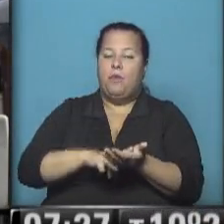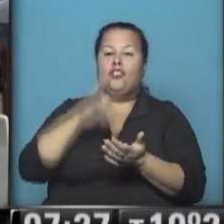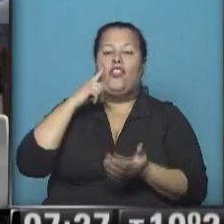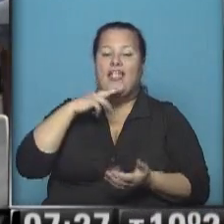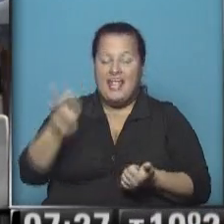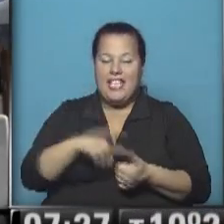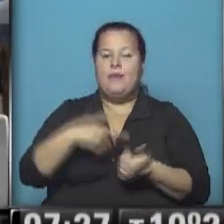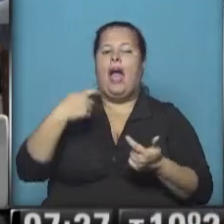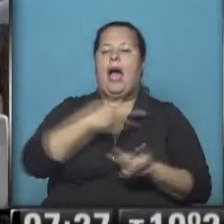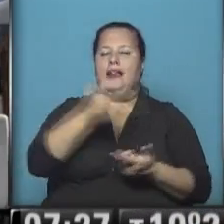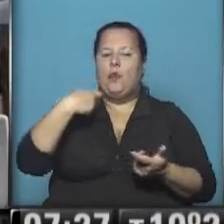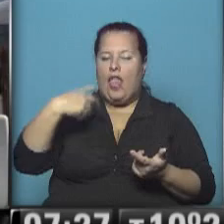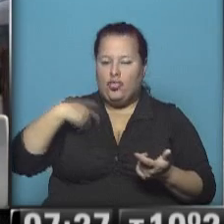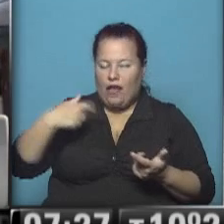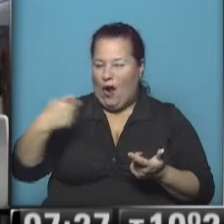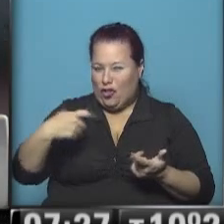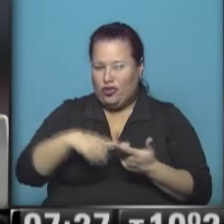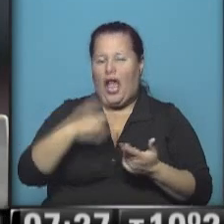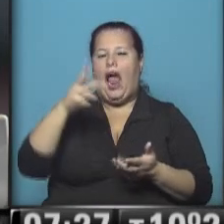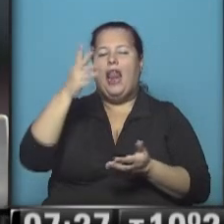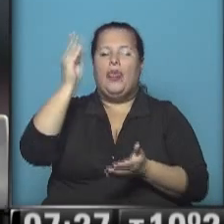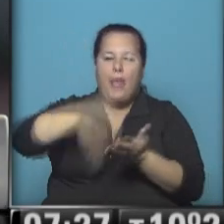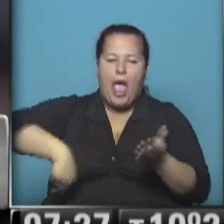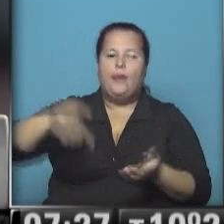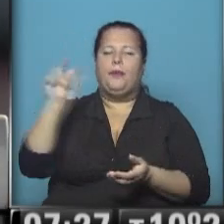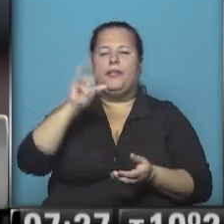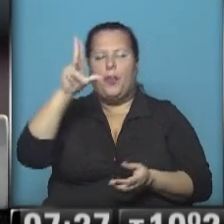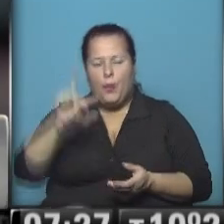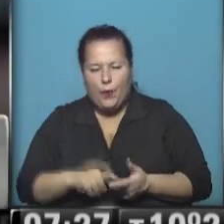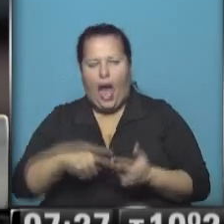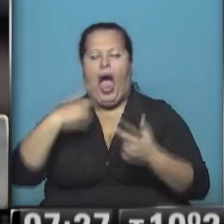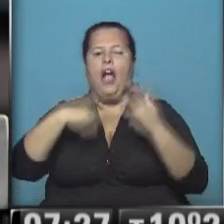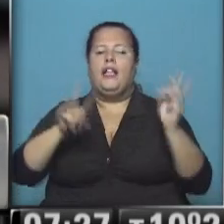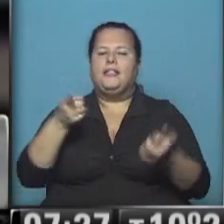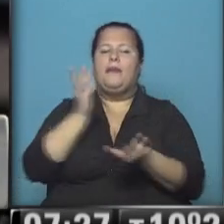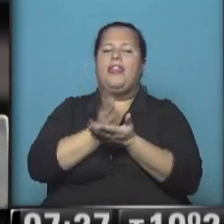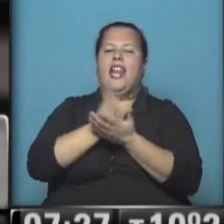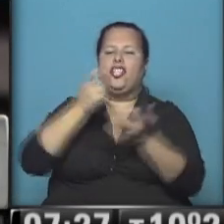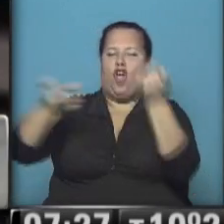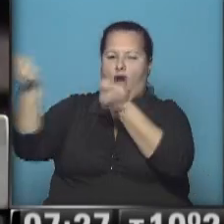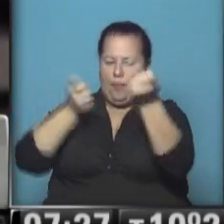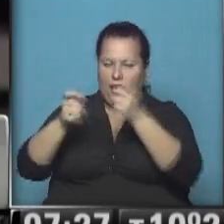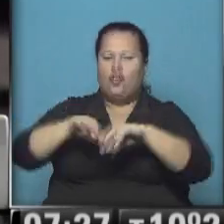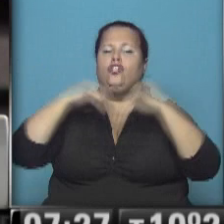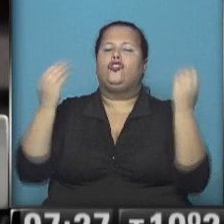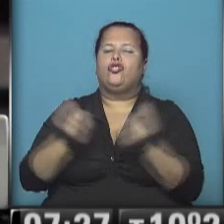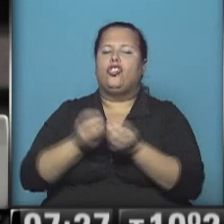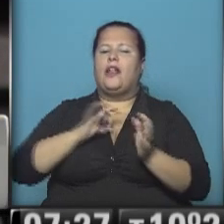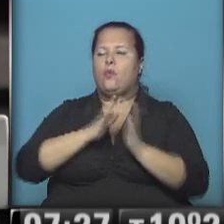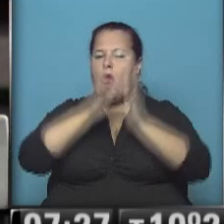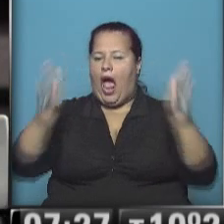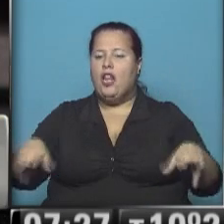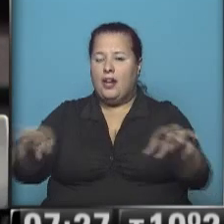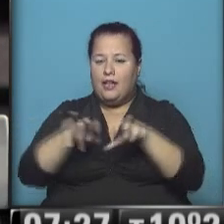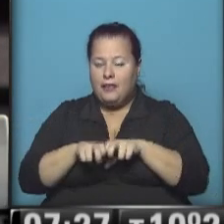agregado, la seguridad social, impuesto a las ganancias, débitos, créditos bancarios y también los derechos de comercio exterior? ¿Sabes cuánto acumula en lo que va del año de